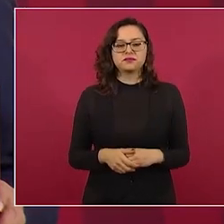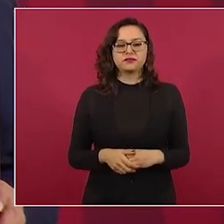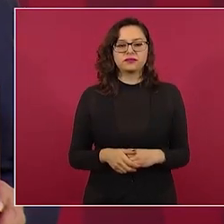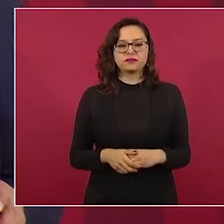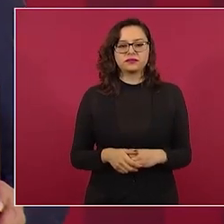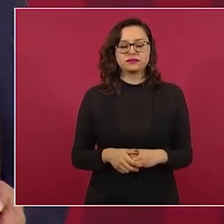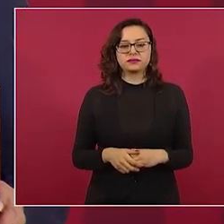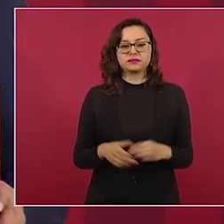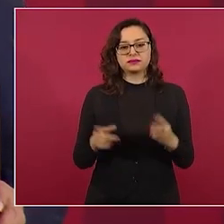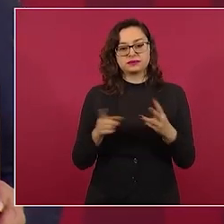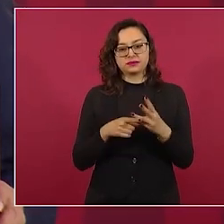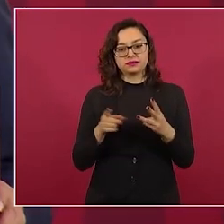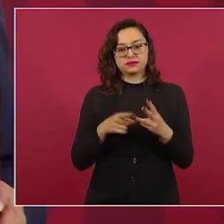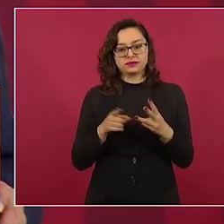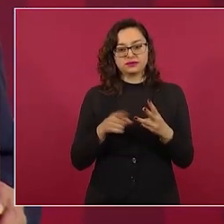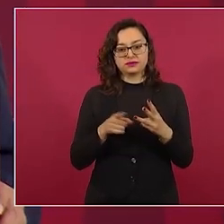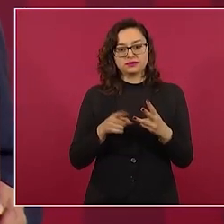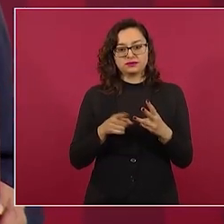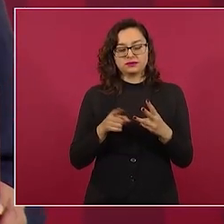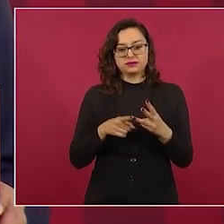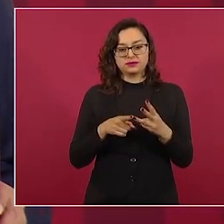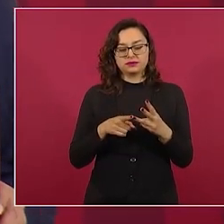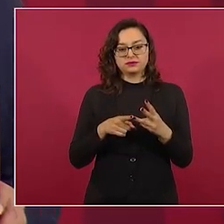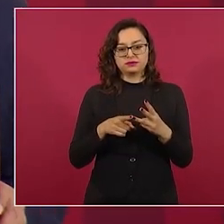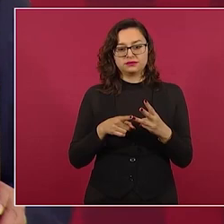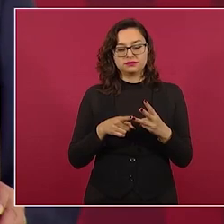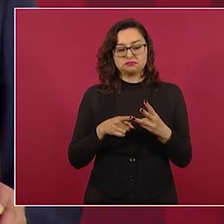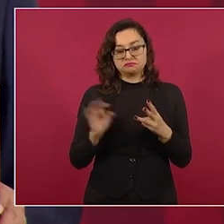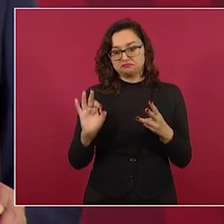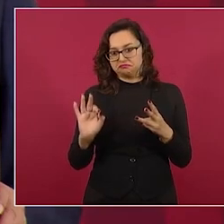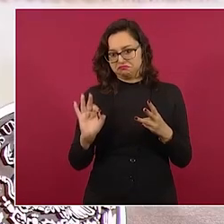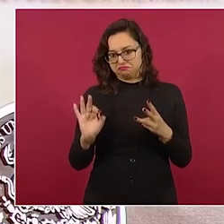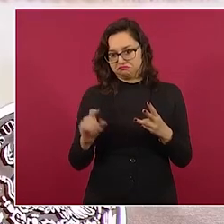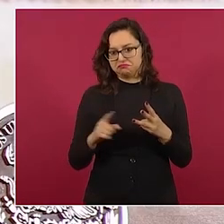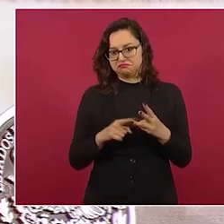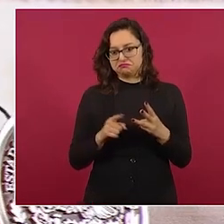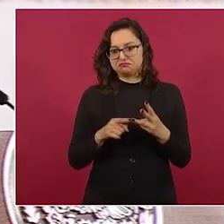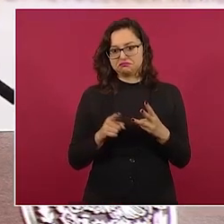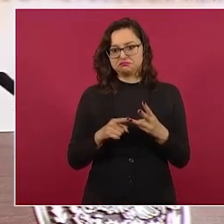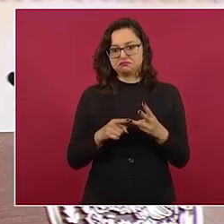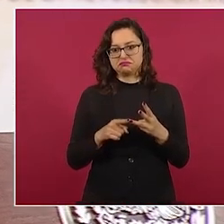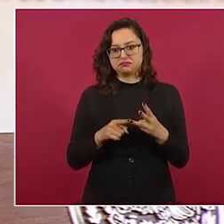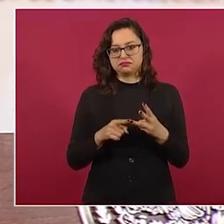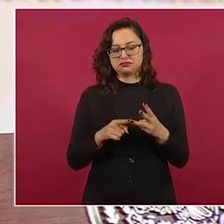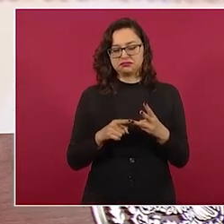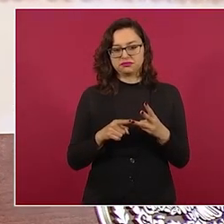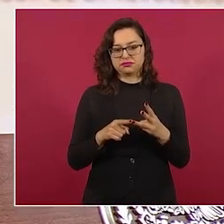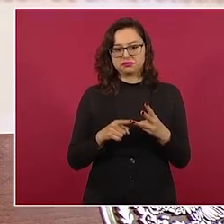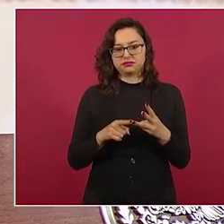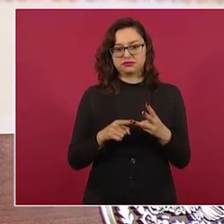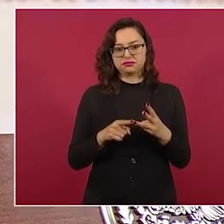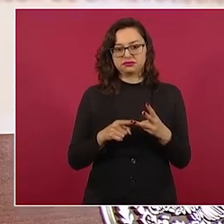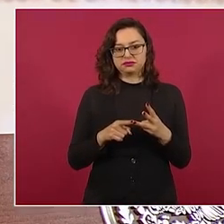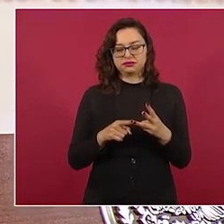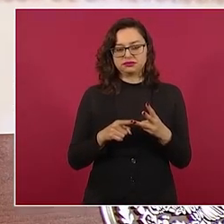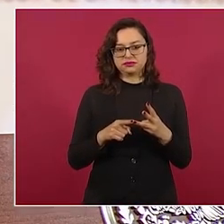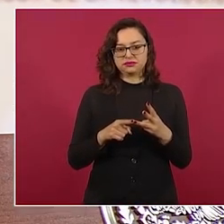y lo tercero que no está mal es que en estas